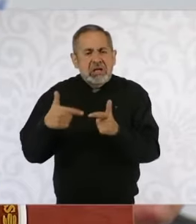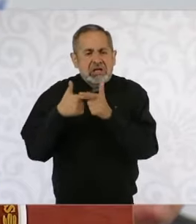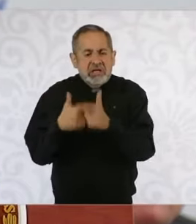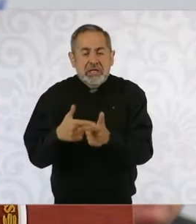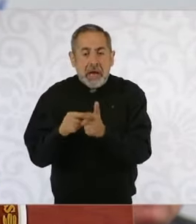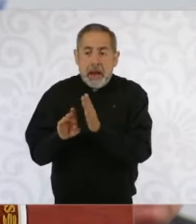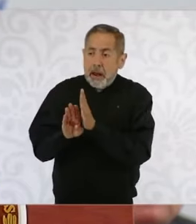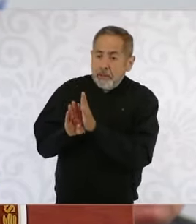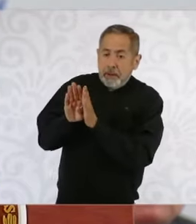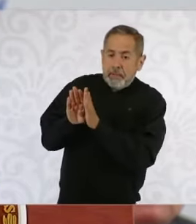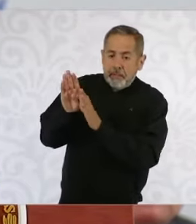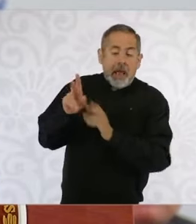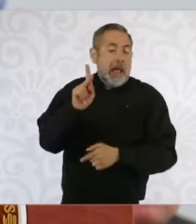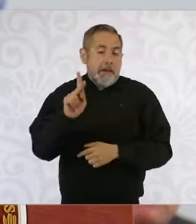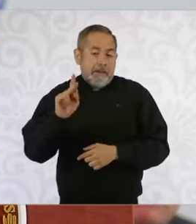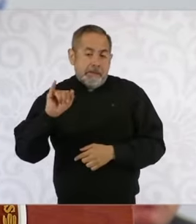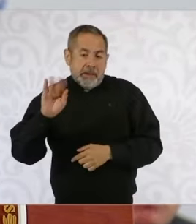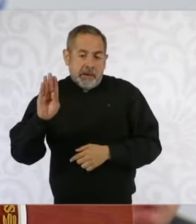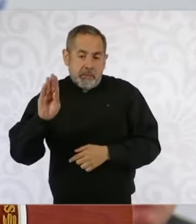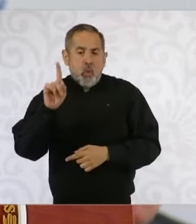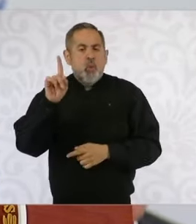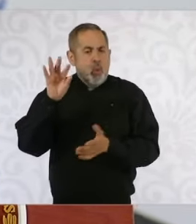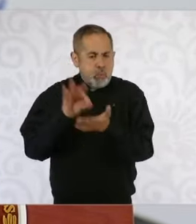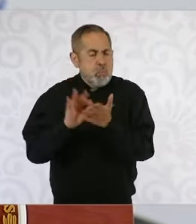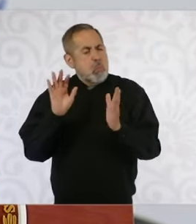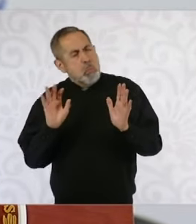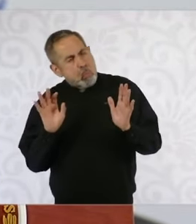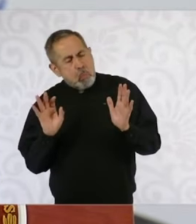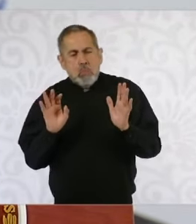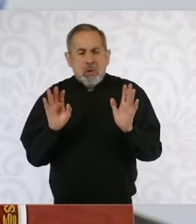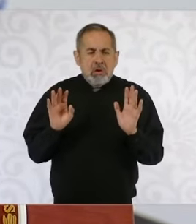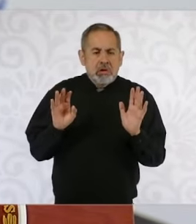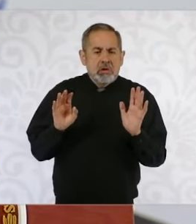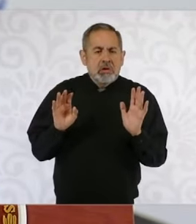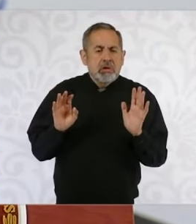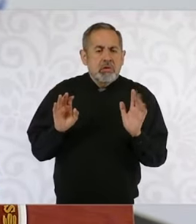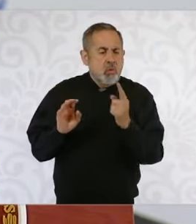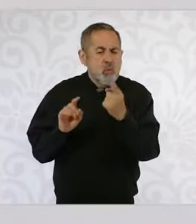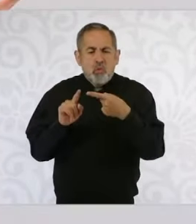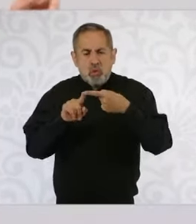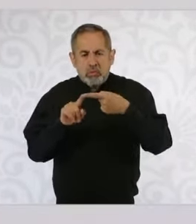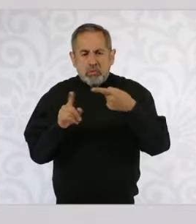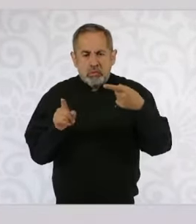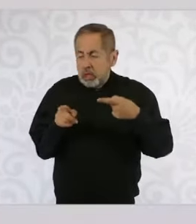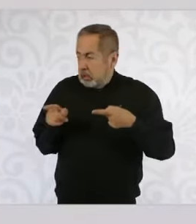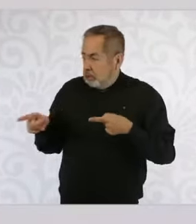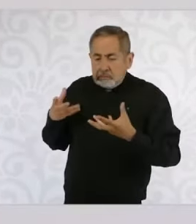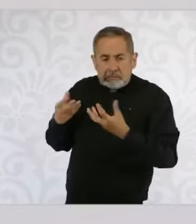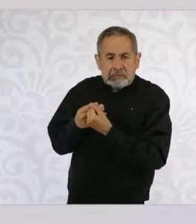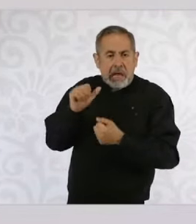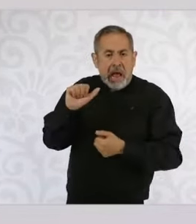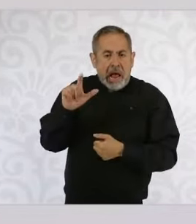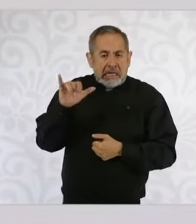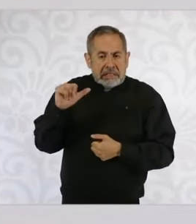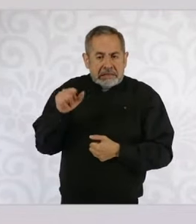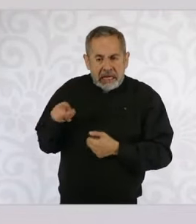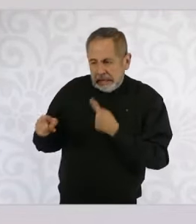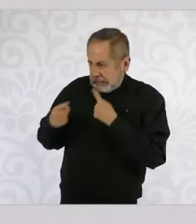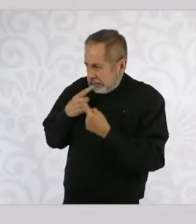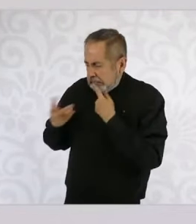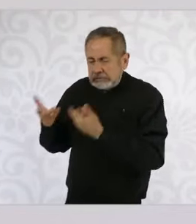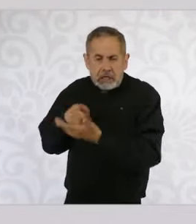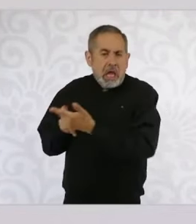creciendo, porque el PIB es un indicador, eso lo trabajó mucho Alicia cuando fue